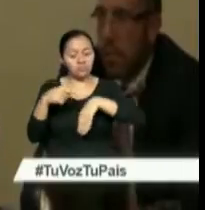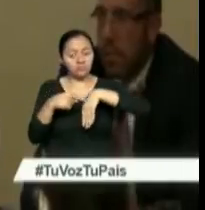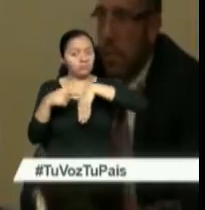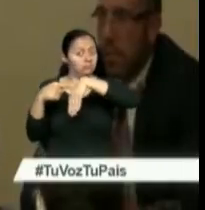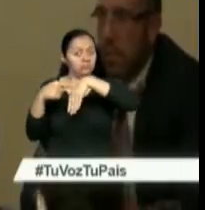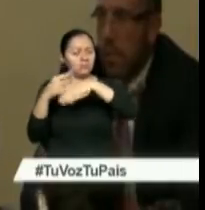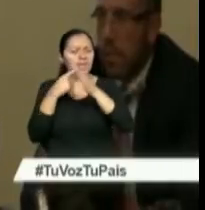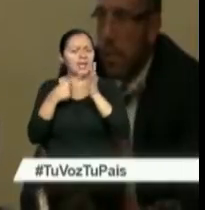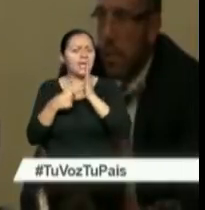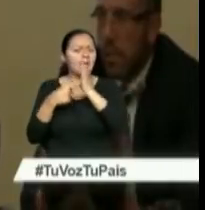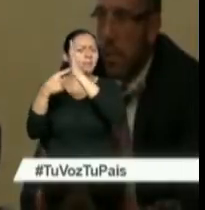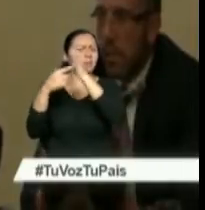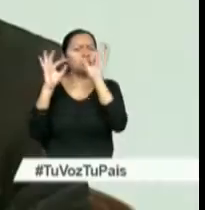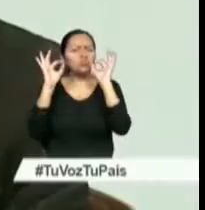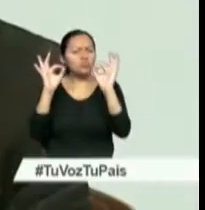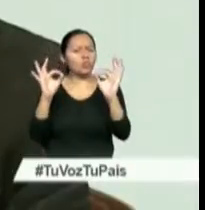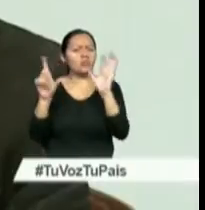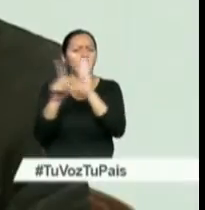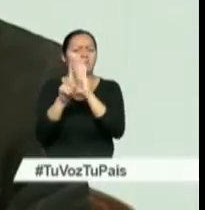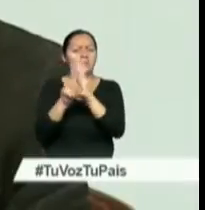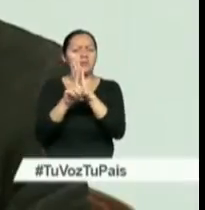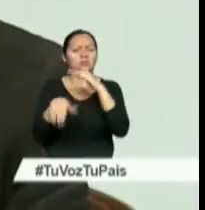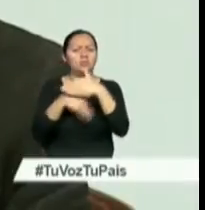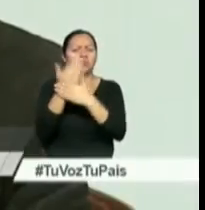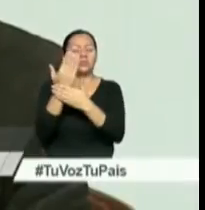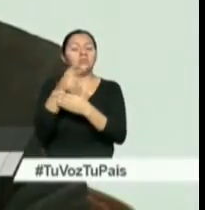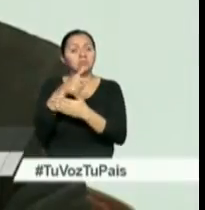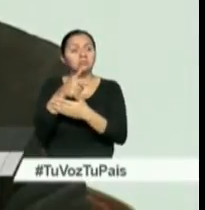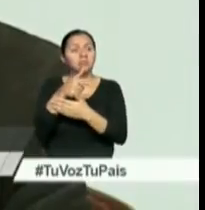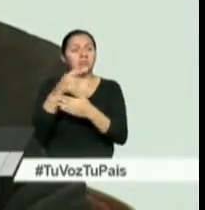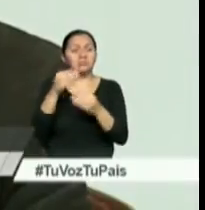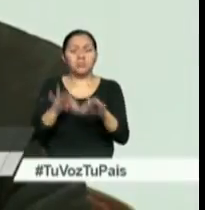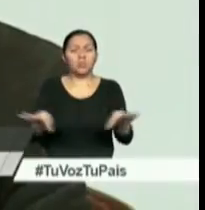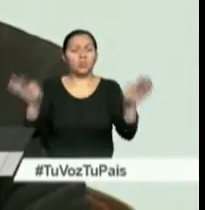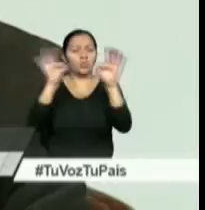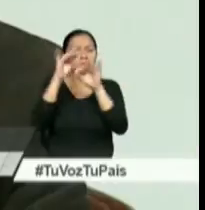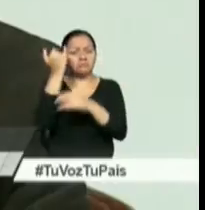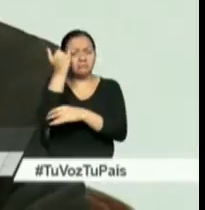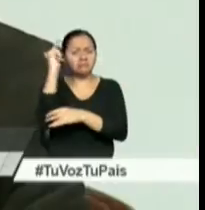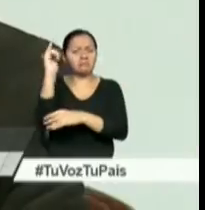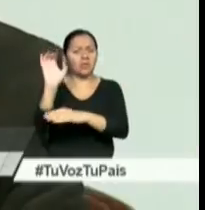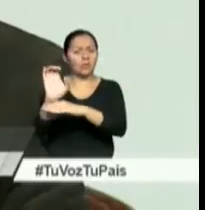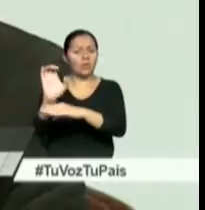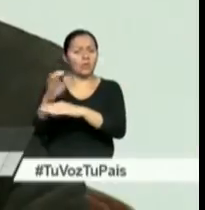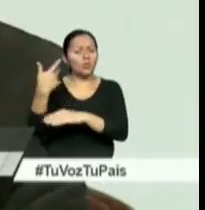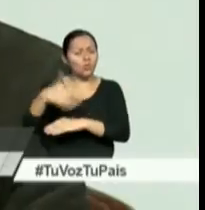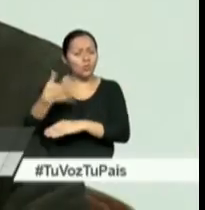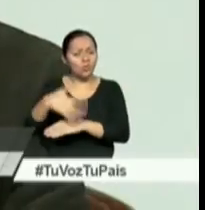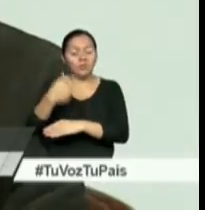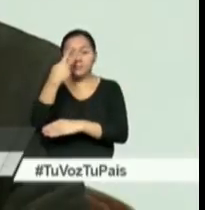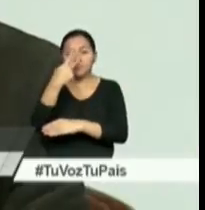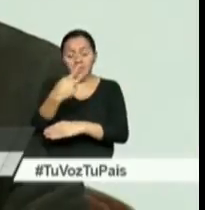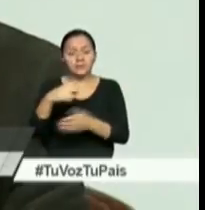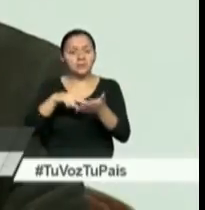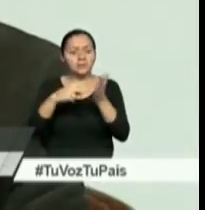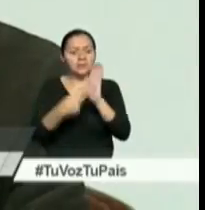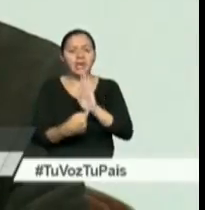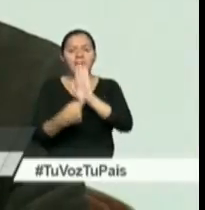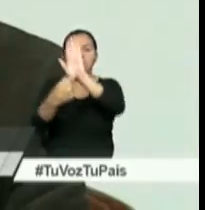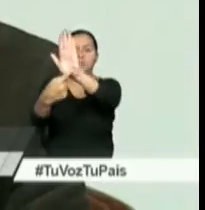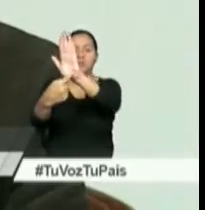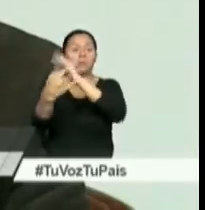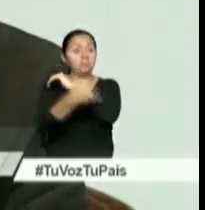ejemplo de legislación nacional. Es muy importante la iniciativa de Ecuador, porque crea un precedente y un ejemplo